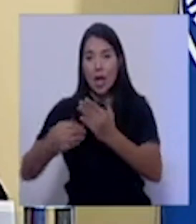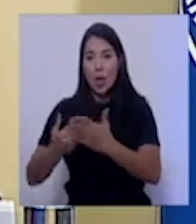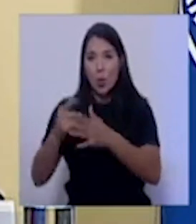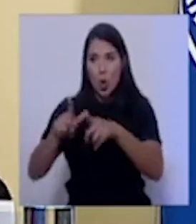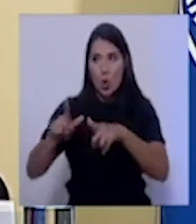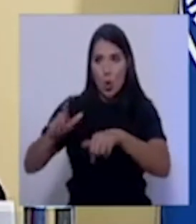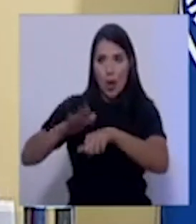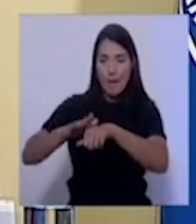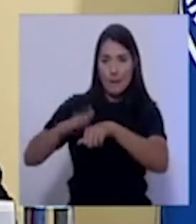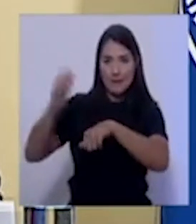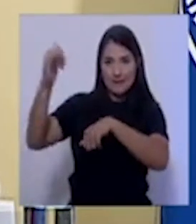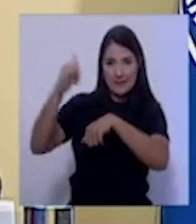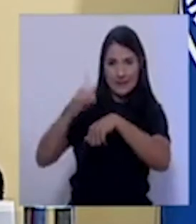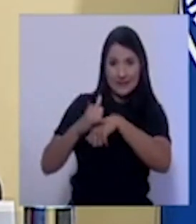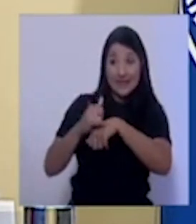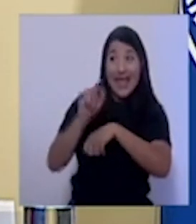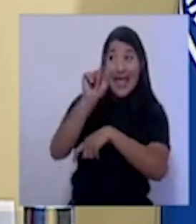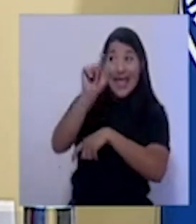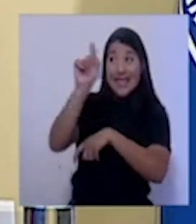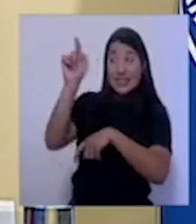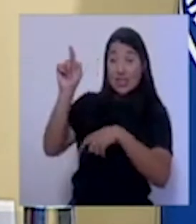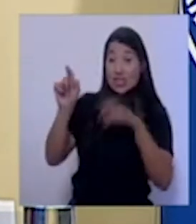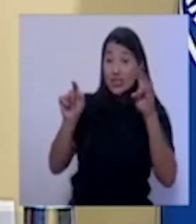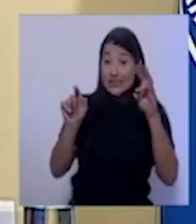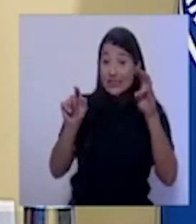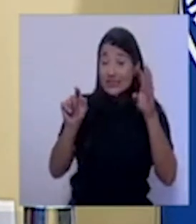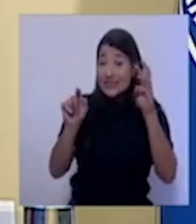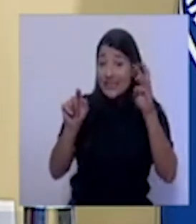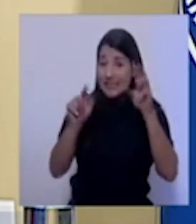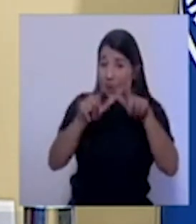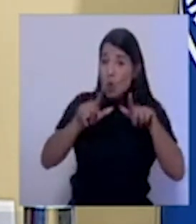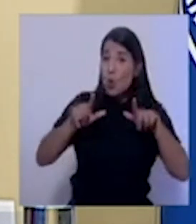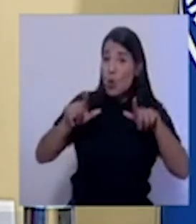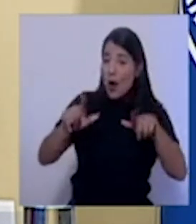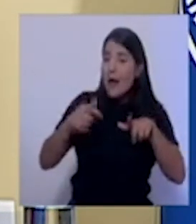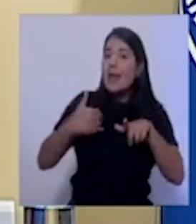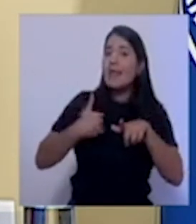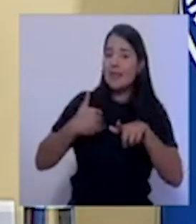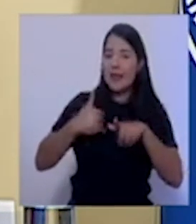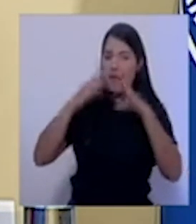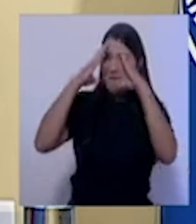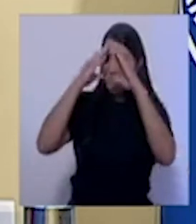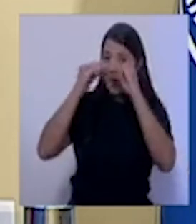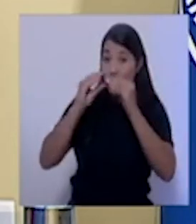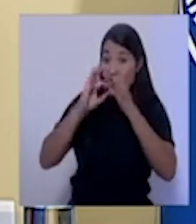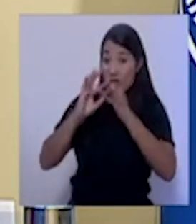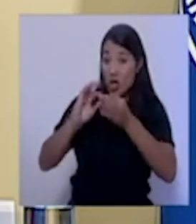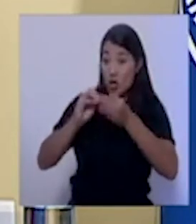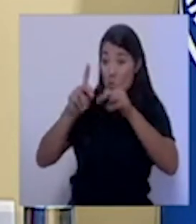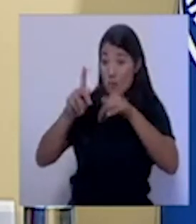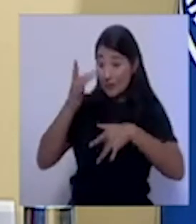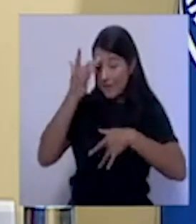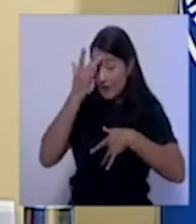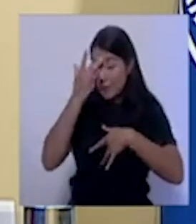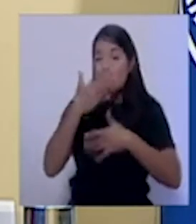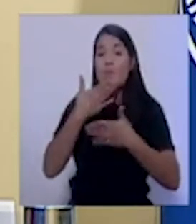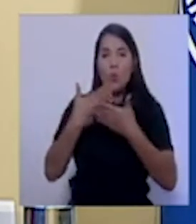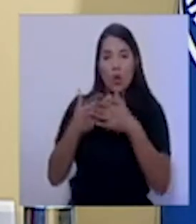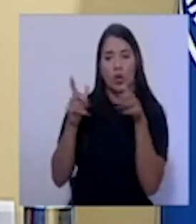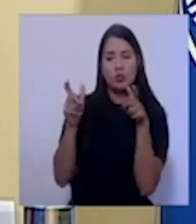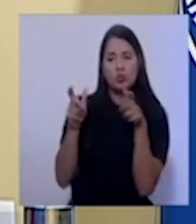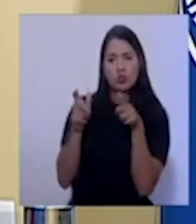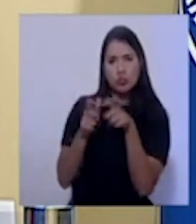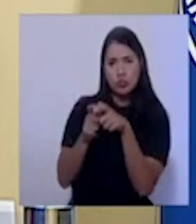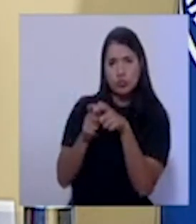lugares con indicadores epidemiológicos muy, muy buenos. Muy, muy buenos, lo cual reduce al mínimo posible la posibilidad de que